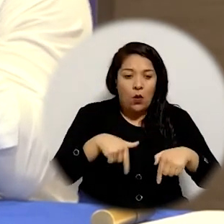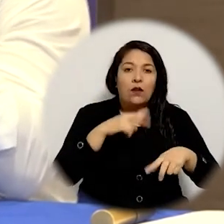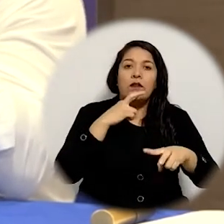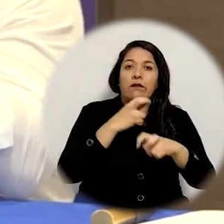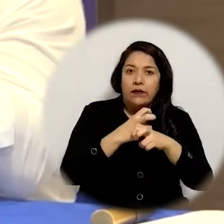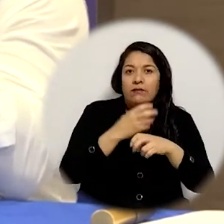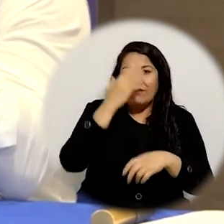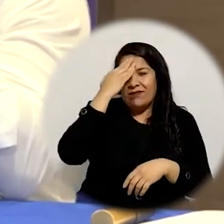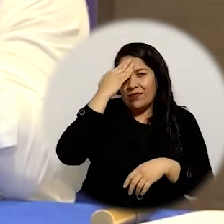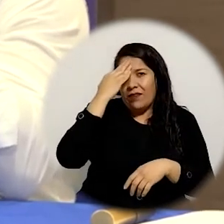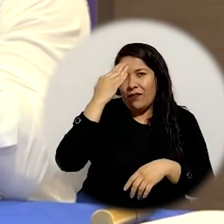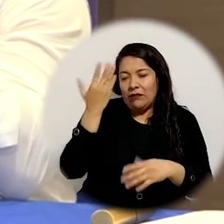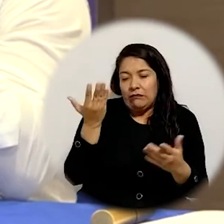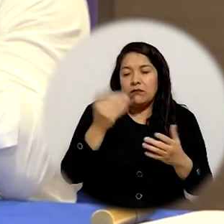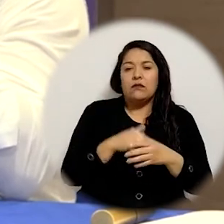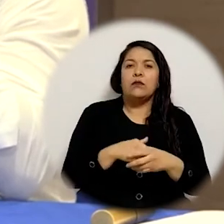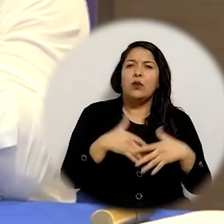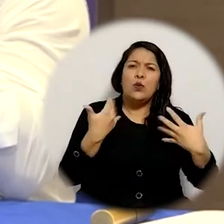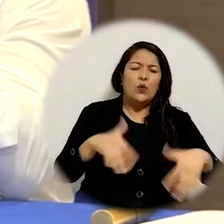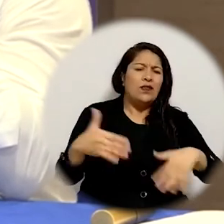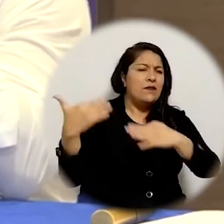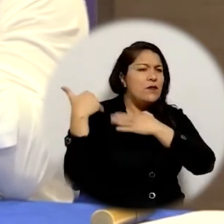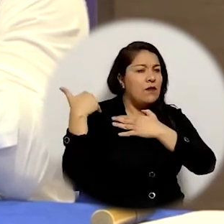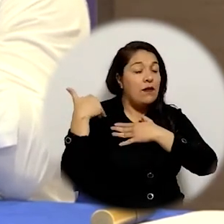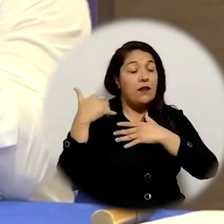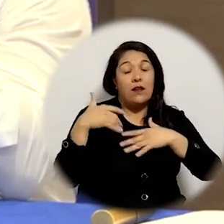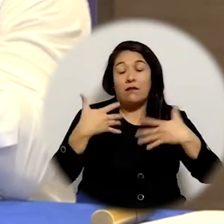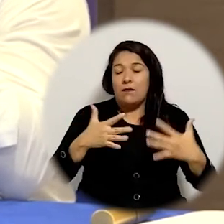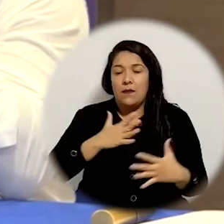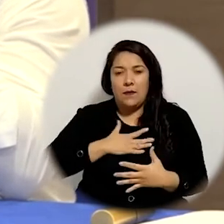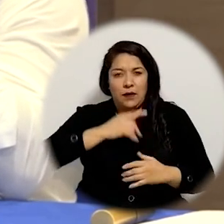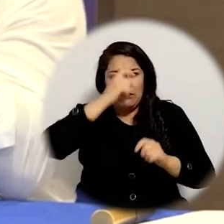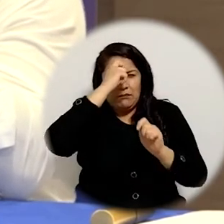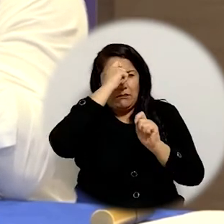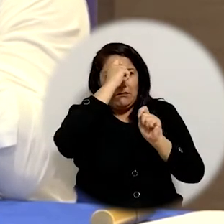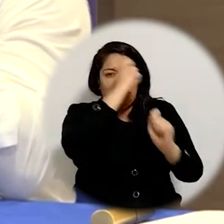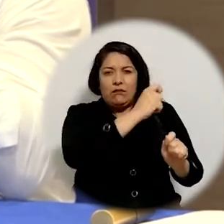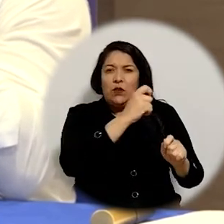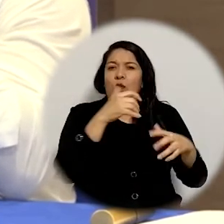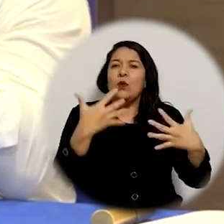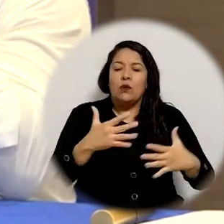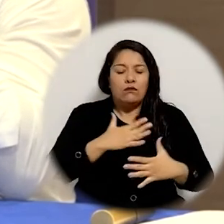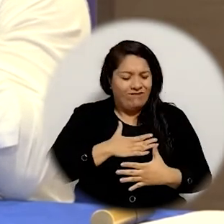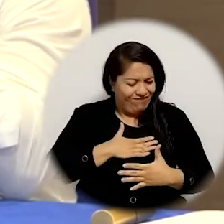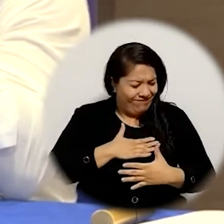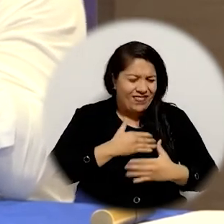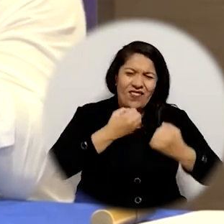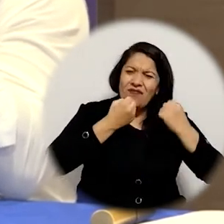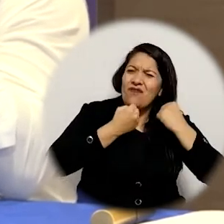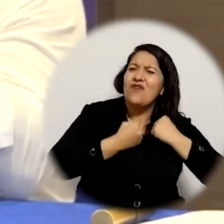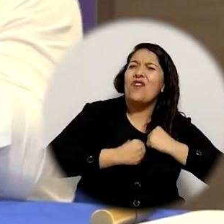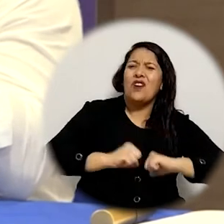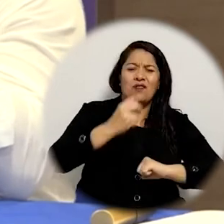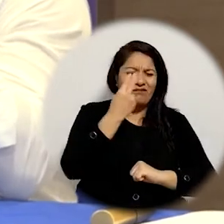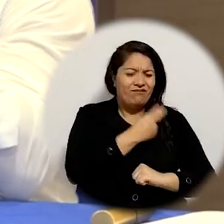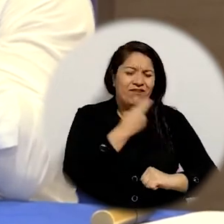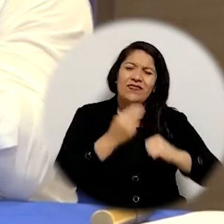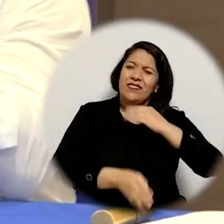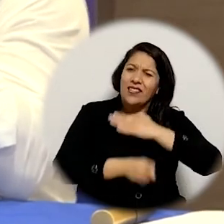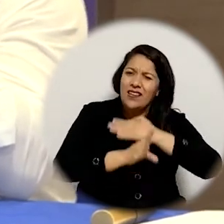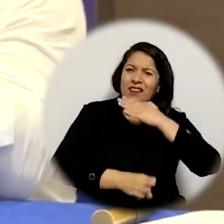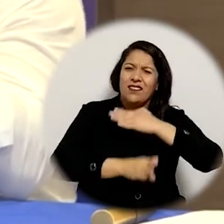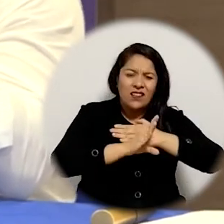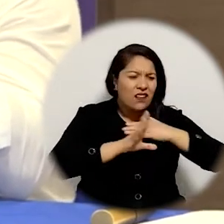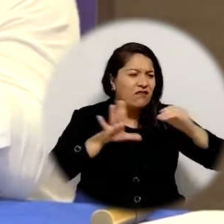época complicadísima, pues es una gran responsabilidad, es un honor que me obliga a seguir dando lo mejor